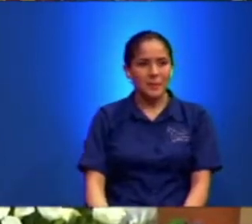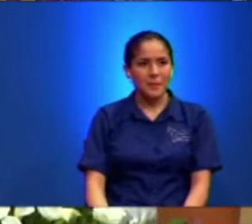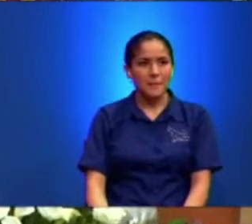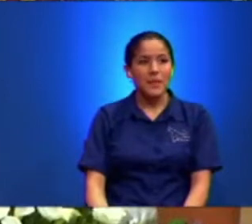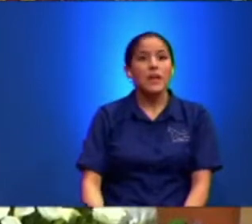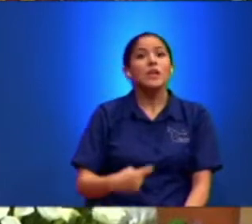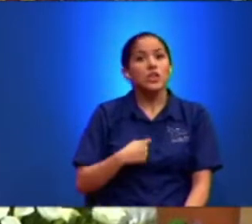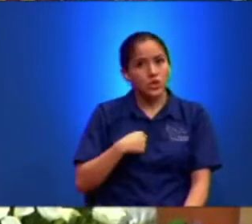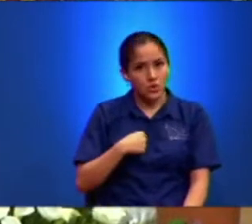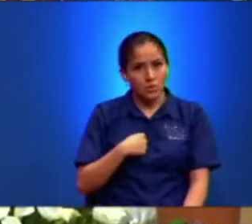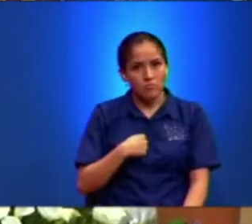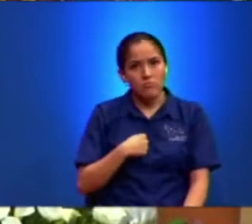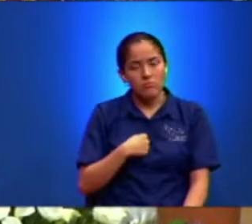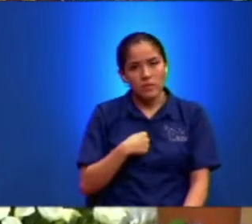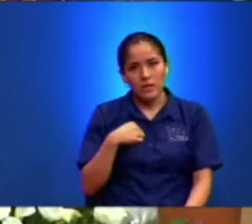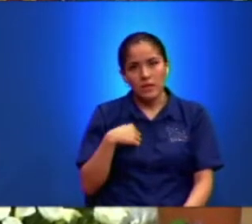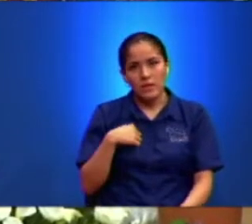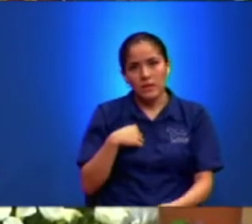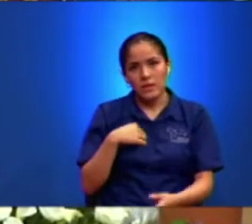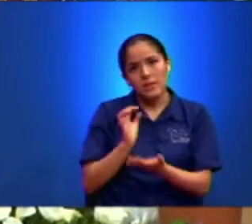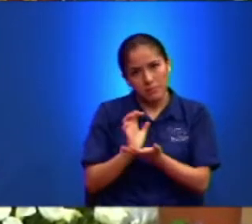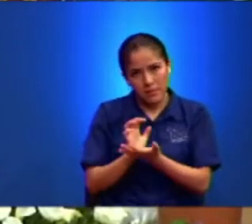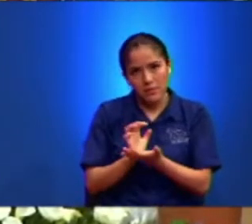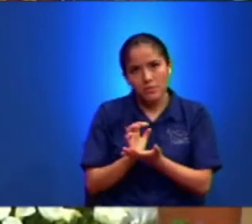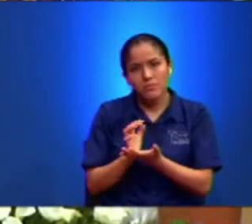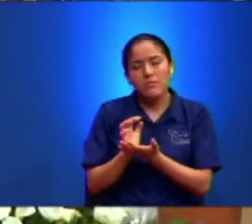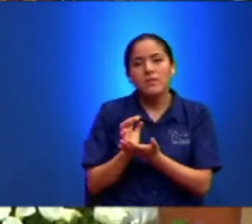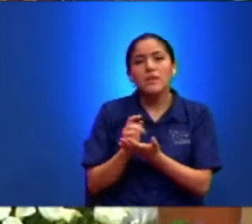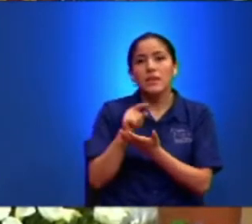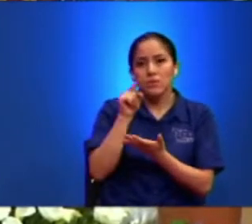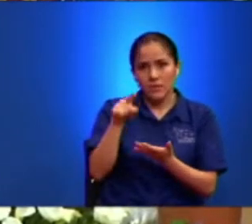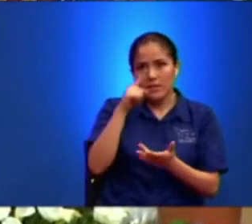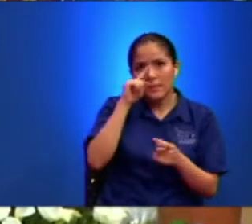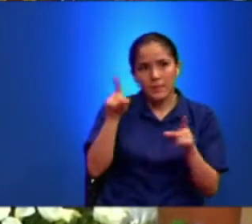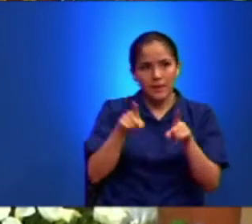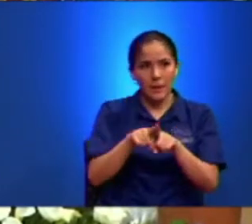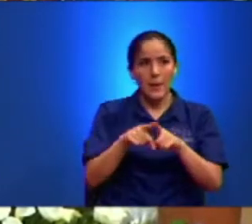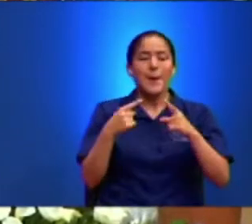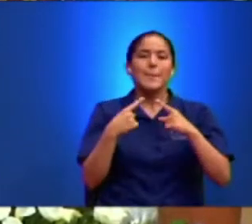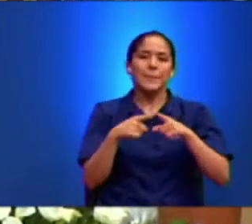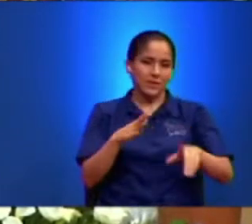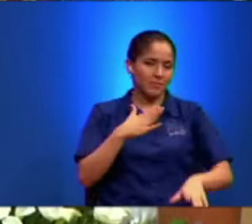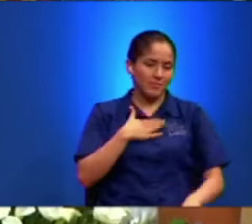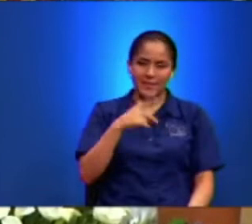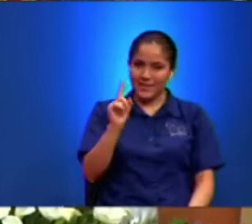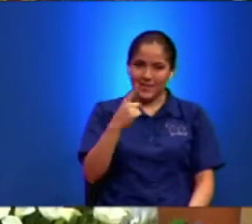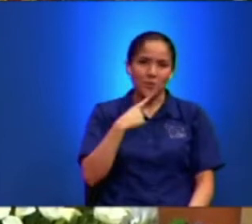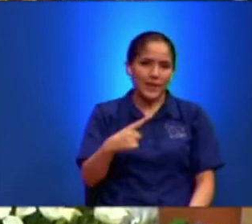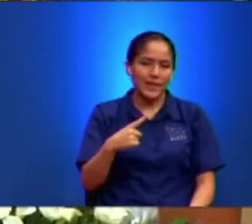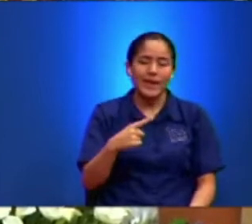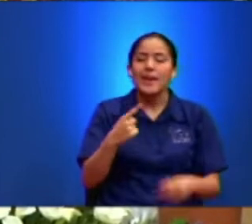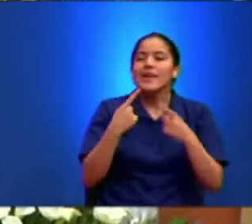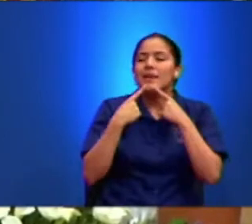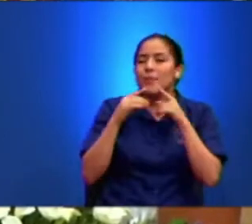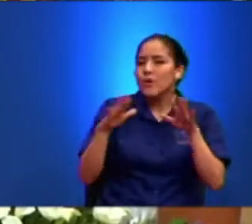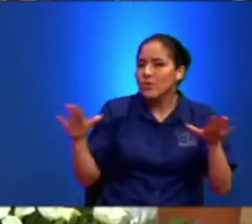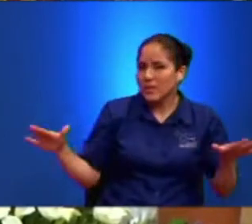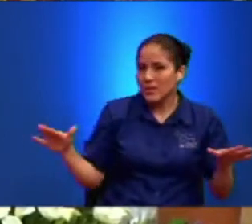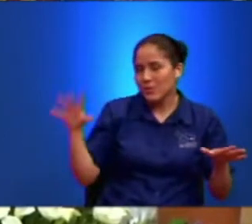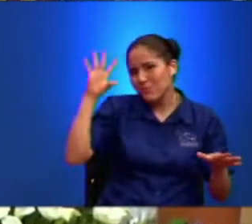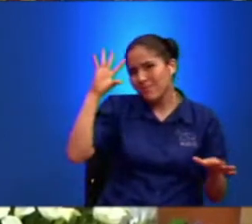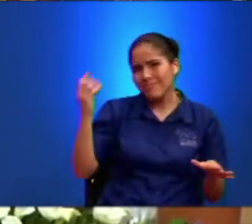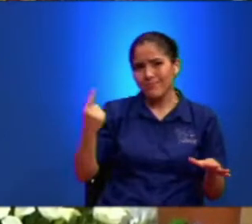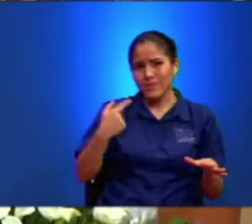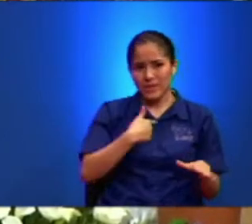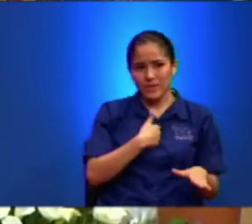Y Espero Que A usted Le Guse La Luz También Pero Hermano A Mí Que No Me Vengan Con Esas Cosas De Que Es Por Los niños Porque